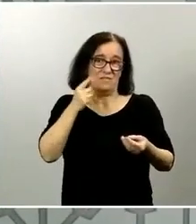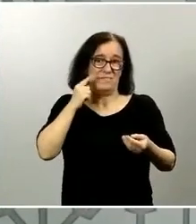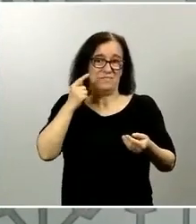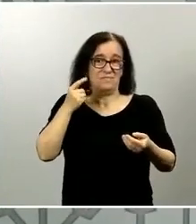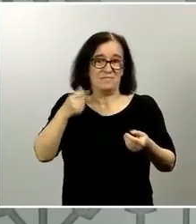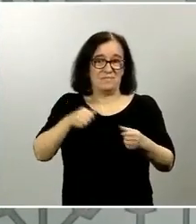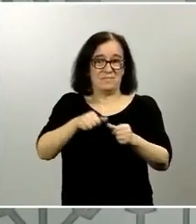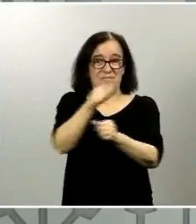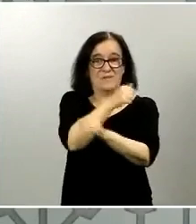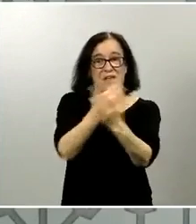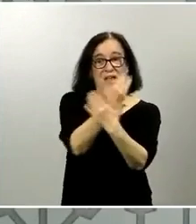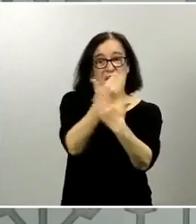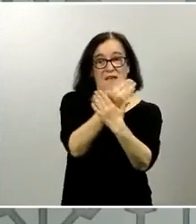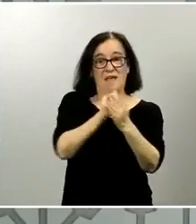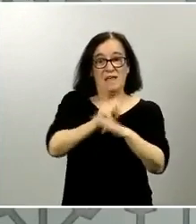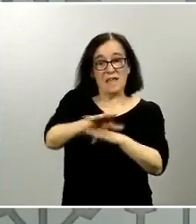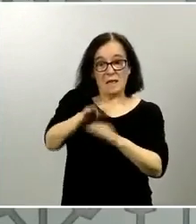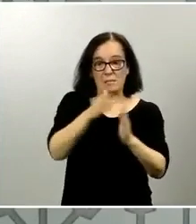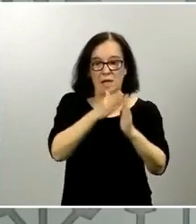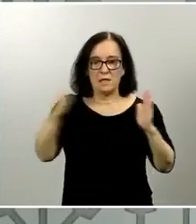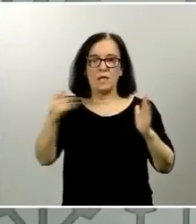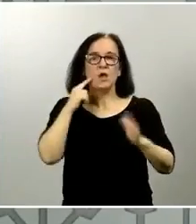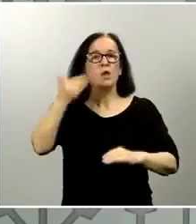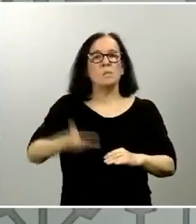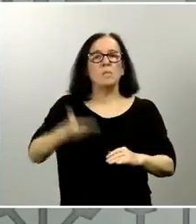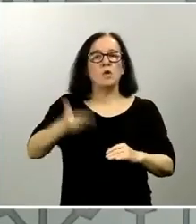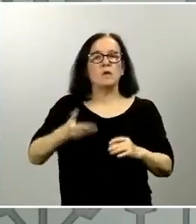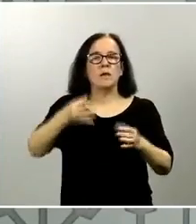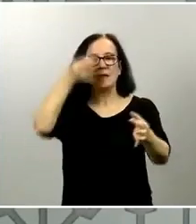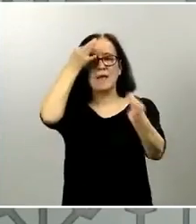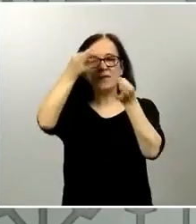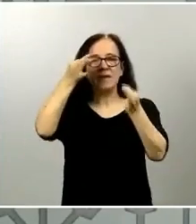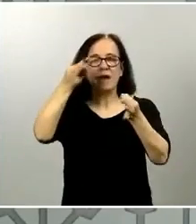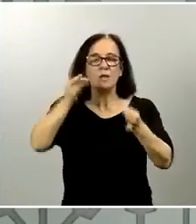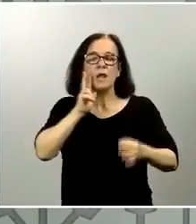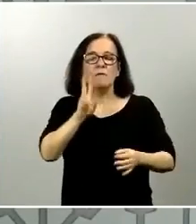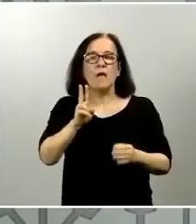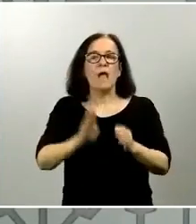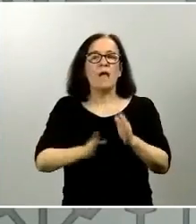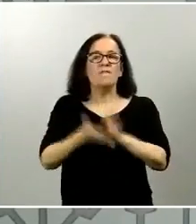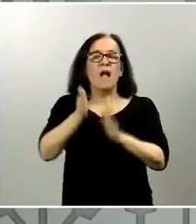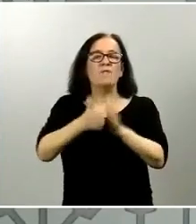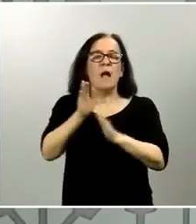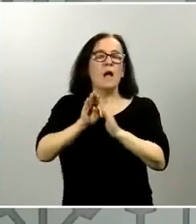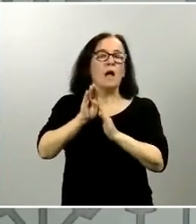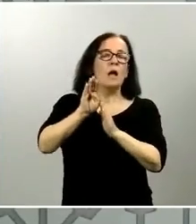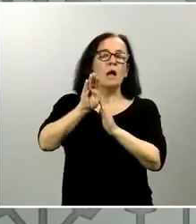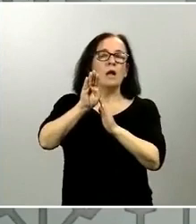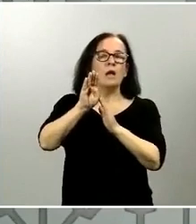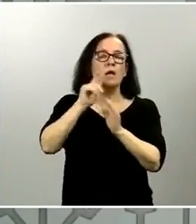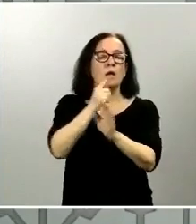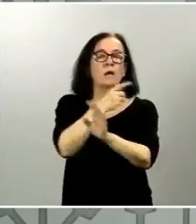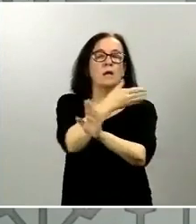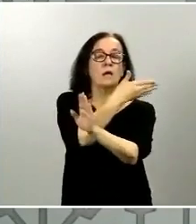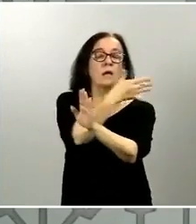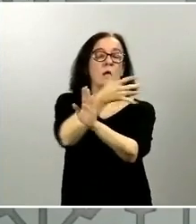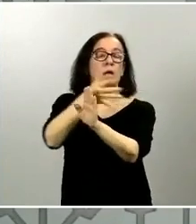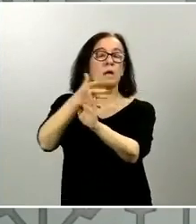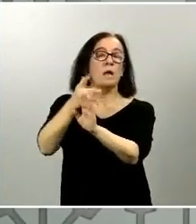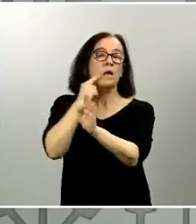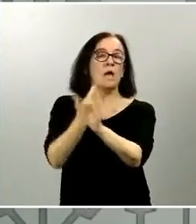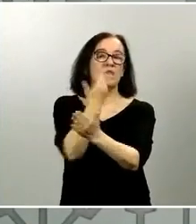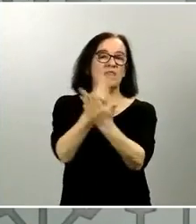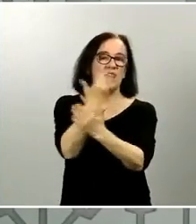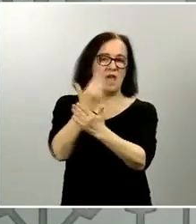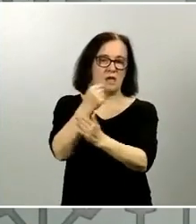resto de días y lo importante siempre en los datos es ver la tendencia y ver el acumulado de varios días que es lo que nos